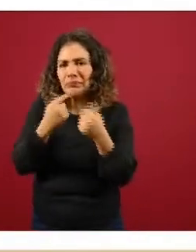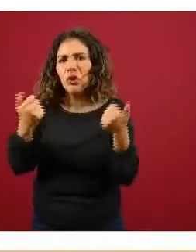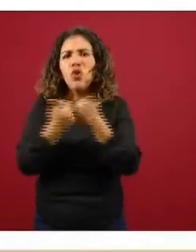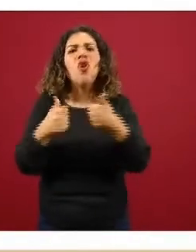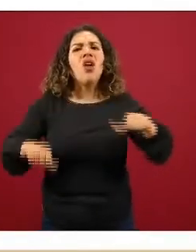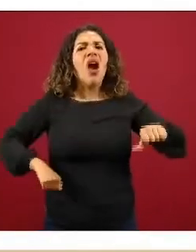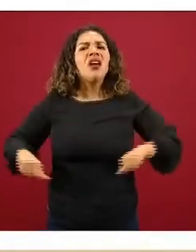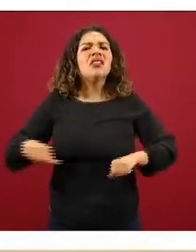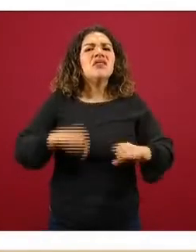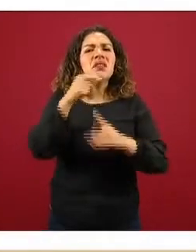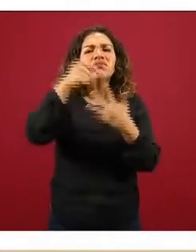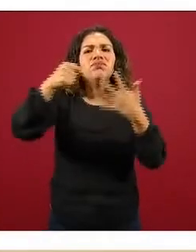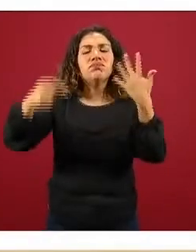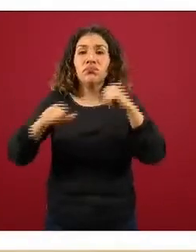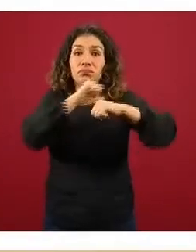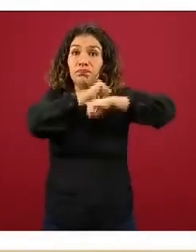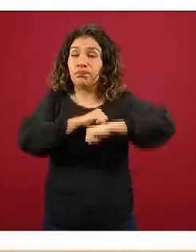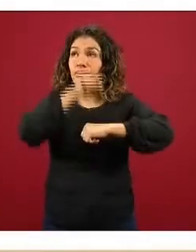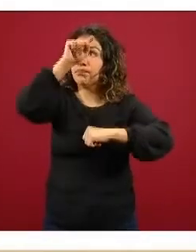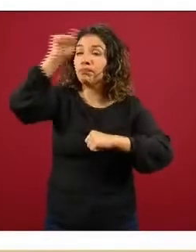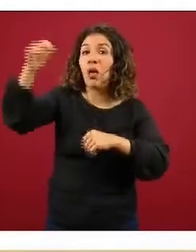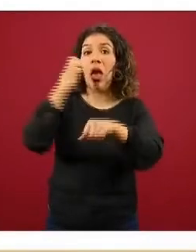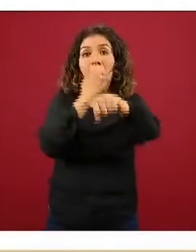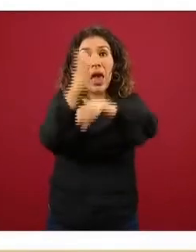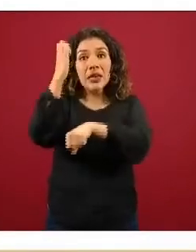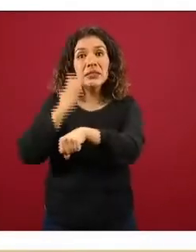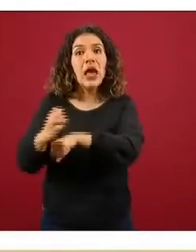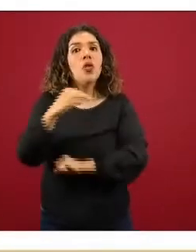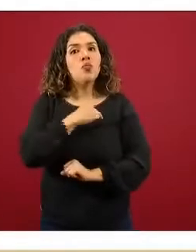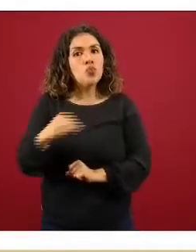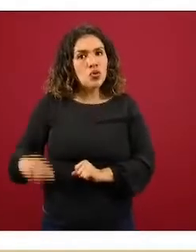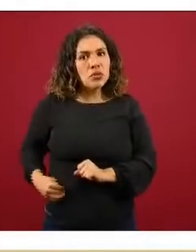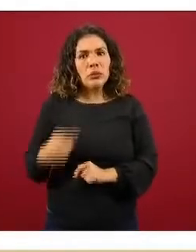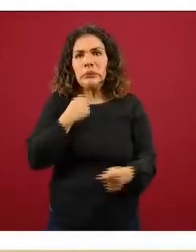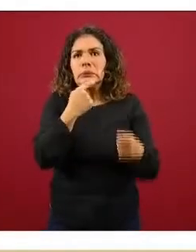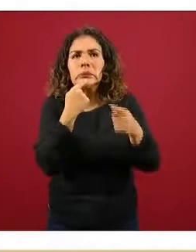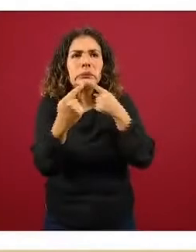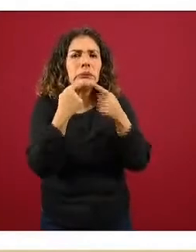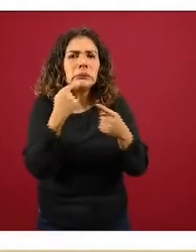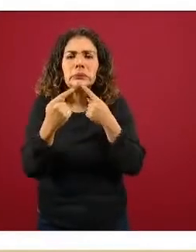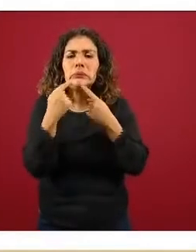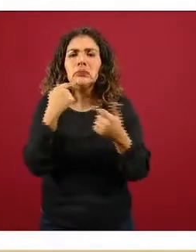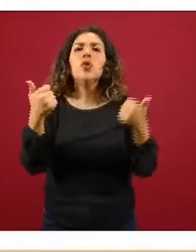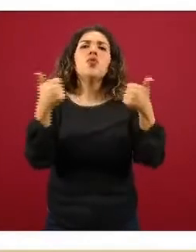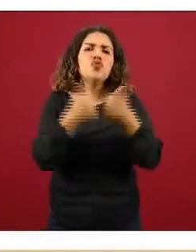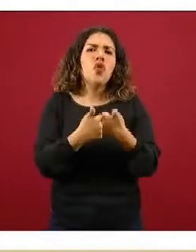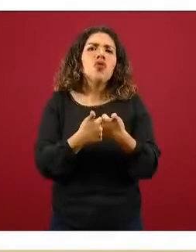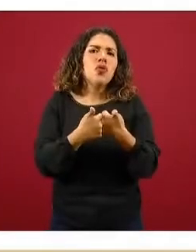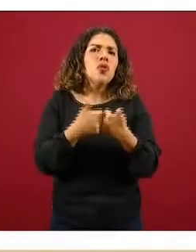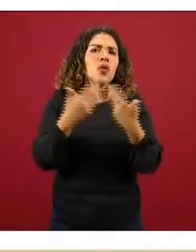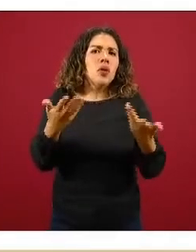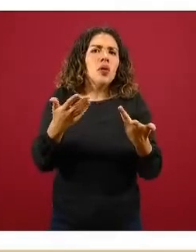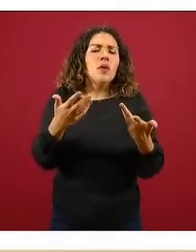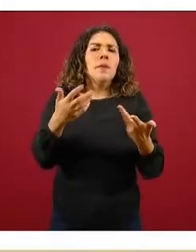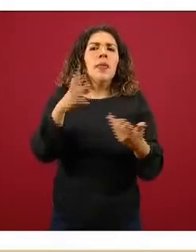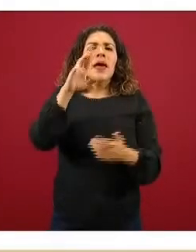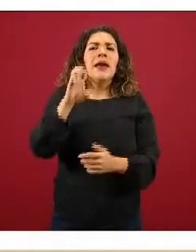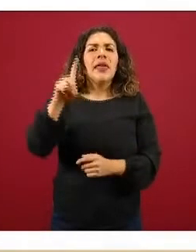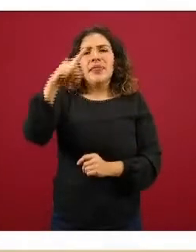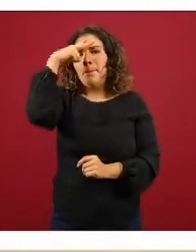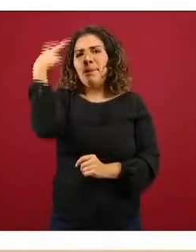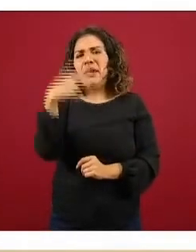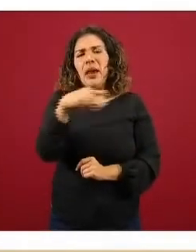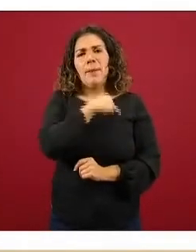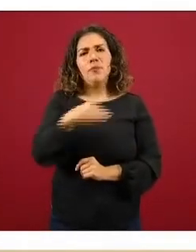autoridades estatales y municipales, a través de la Red Mexicana de